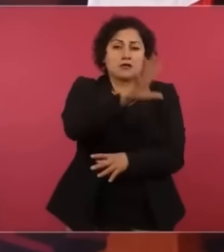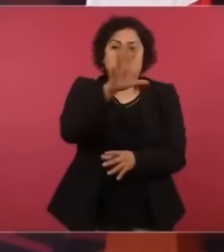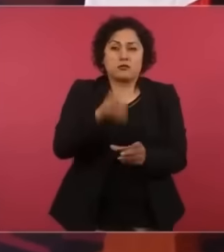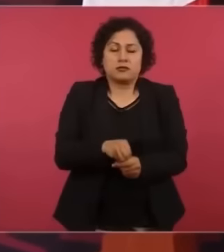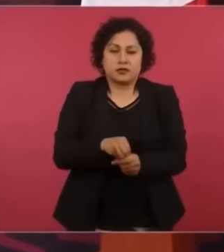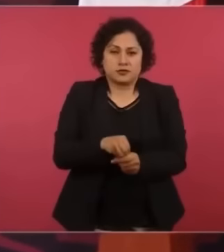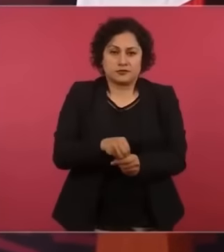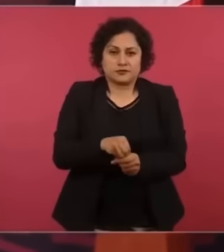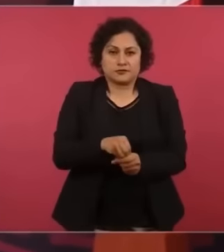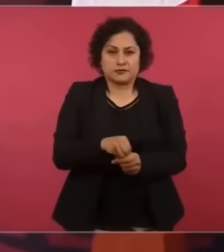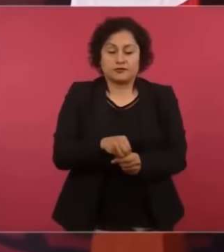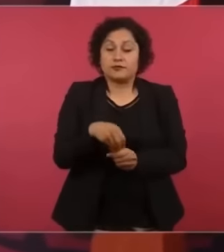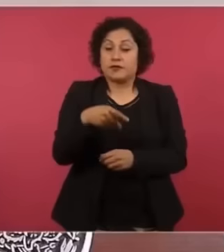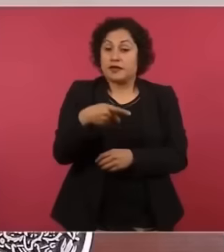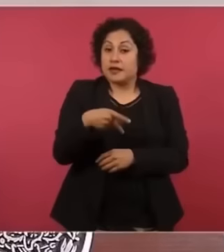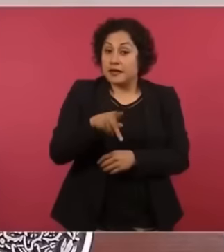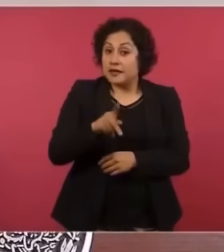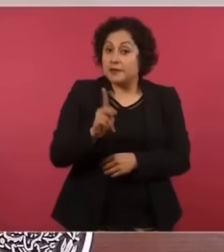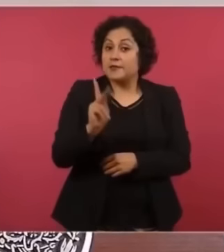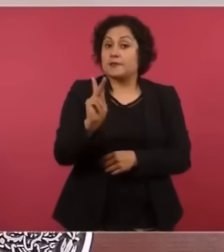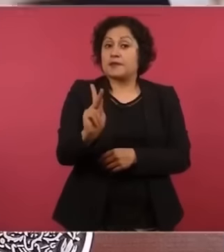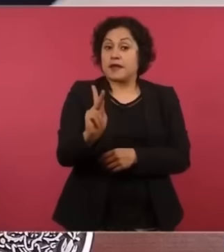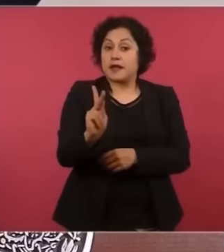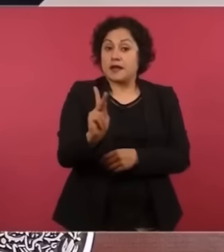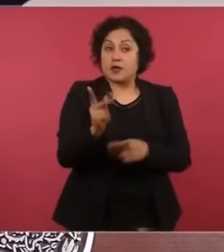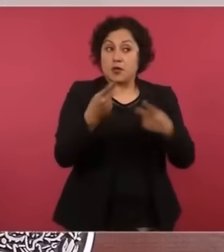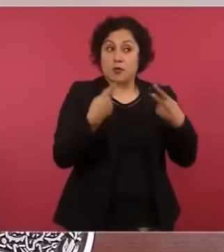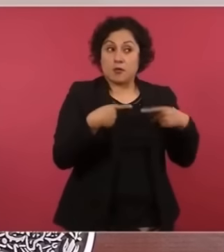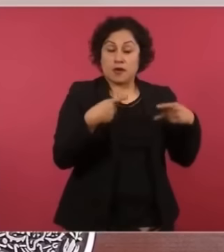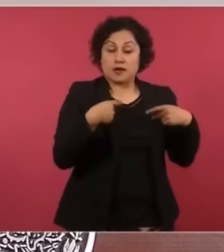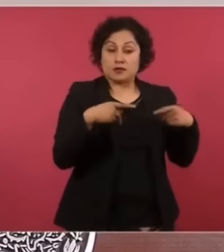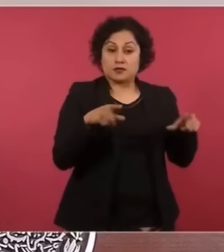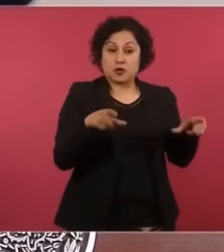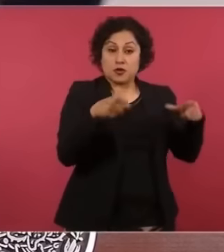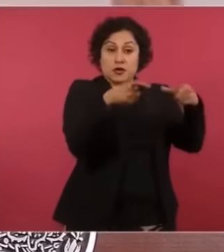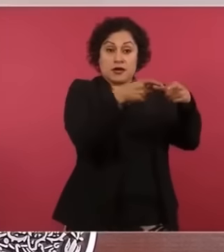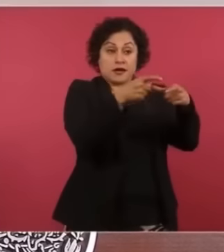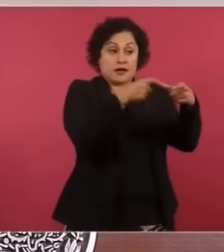con todo lo que saquearon,